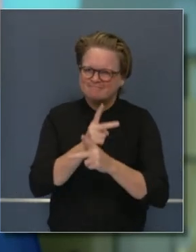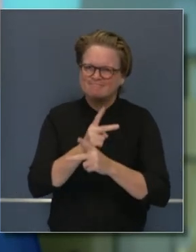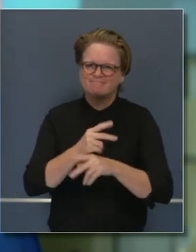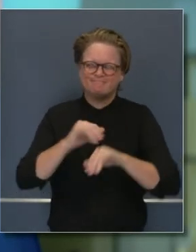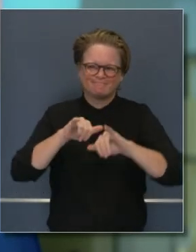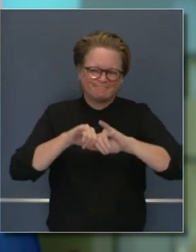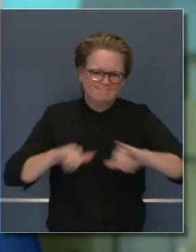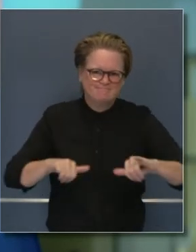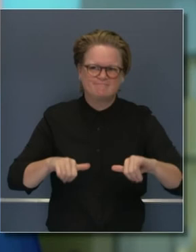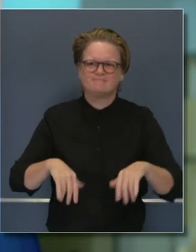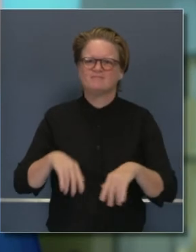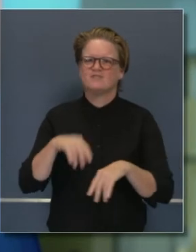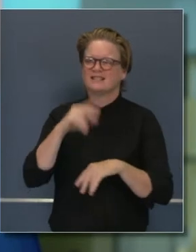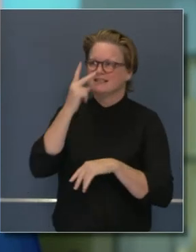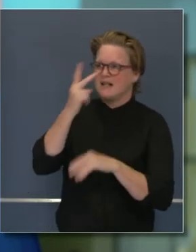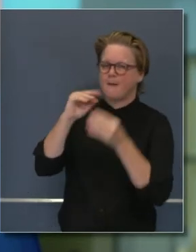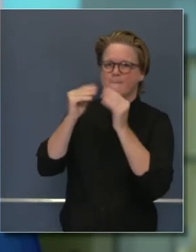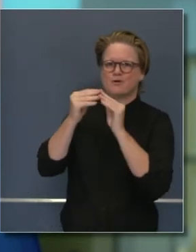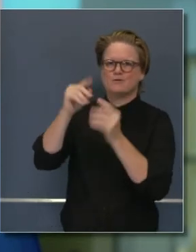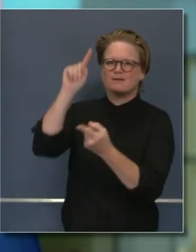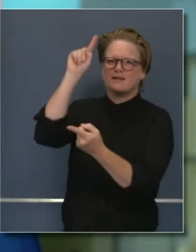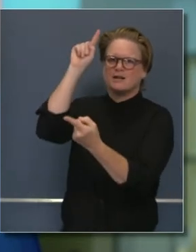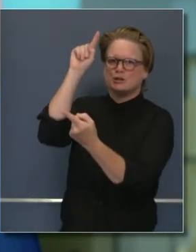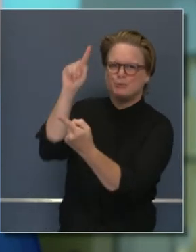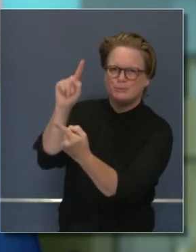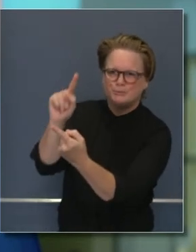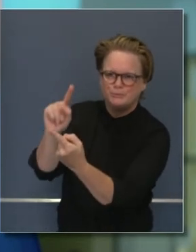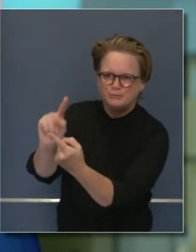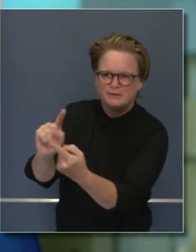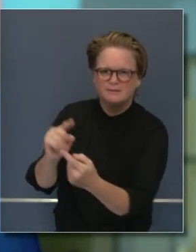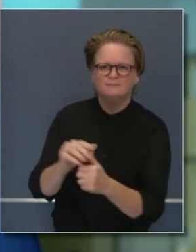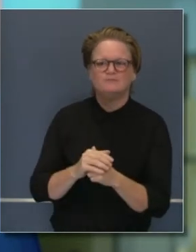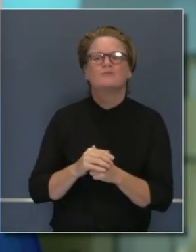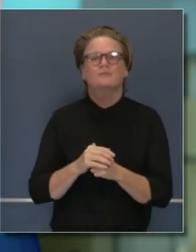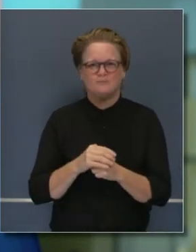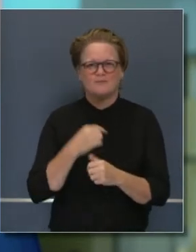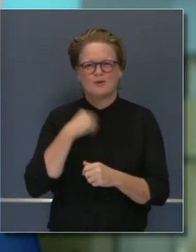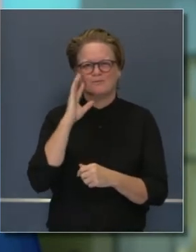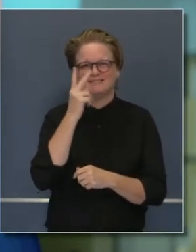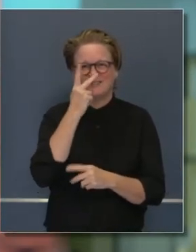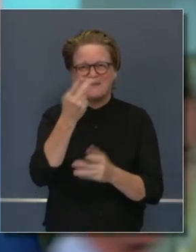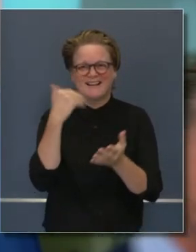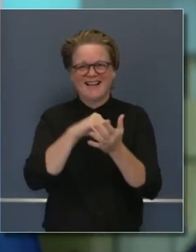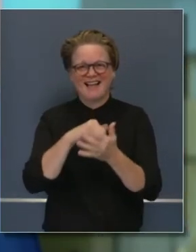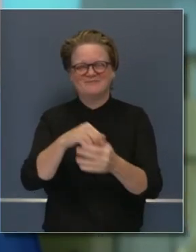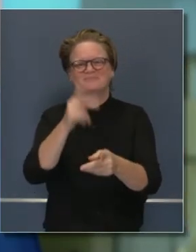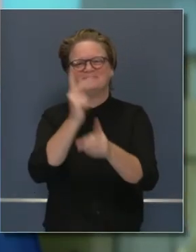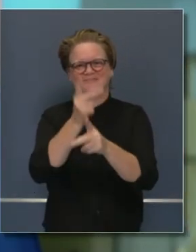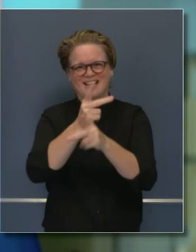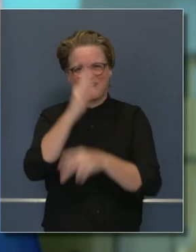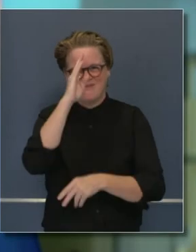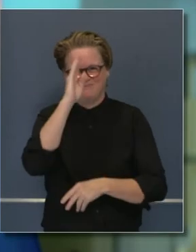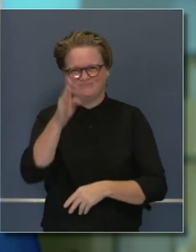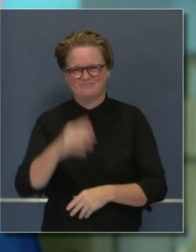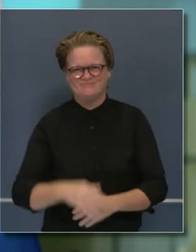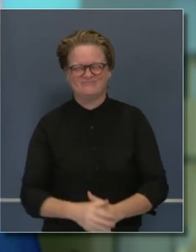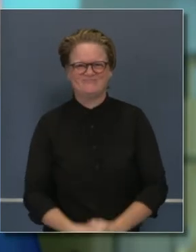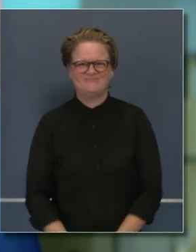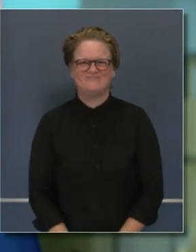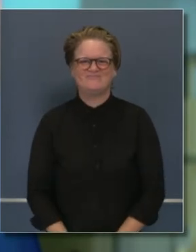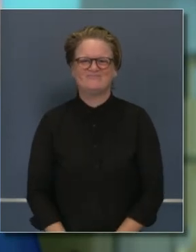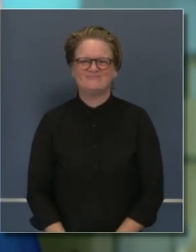que estar en control. En los próximos días oirán más al respecto sobre cómo hacerlo y les pedimos que se sigan cuidando y nos